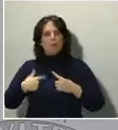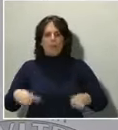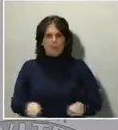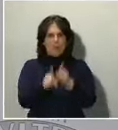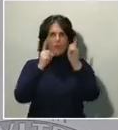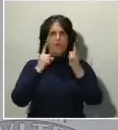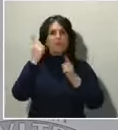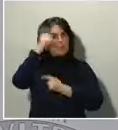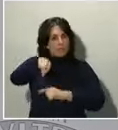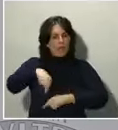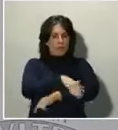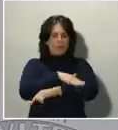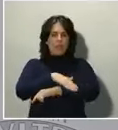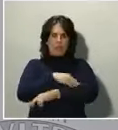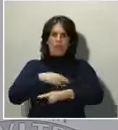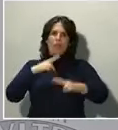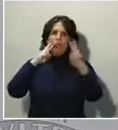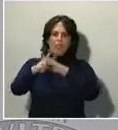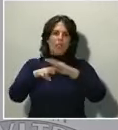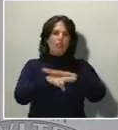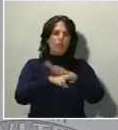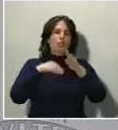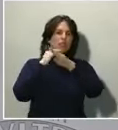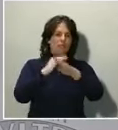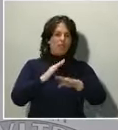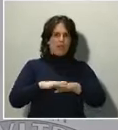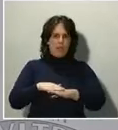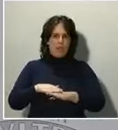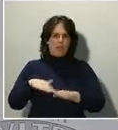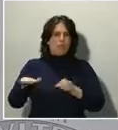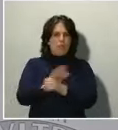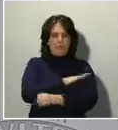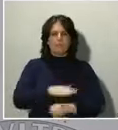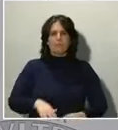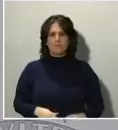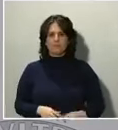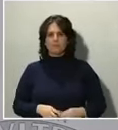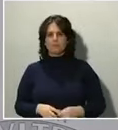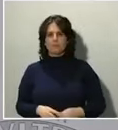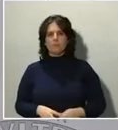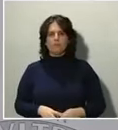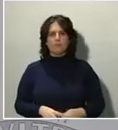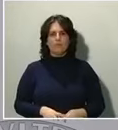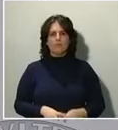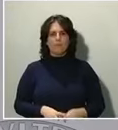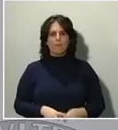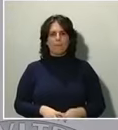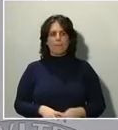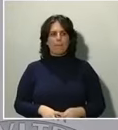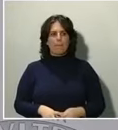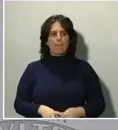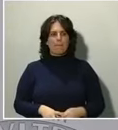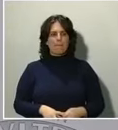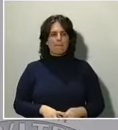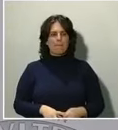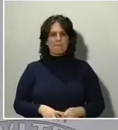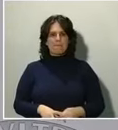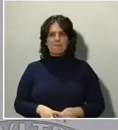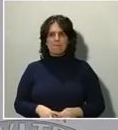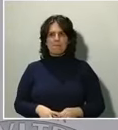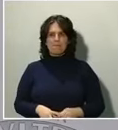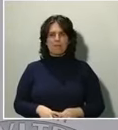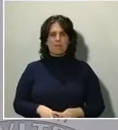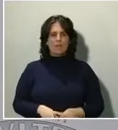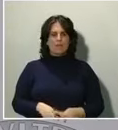a esta pandemia y a sus consecuencias económicas y sociales. A partir de ahí, lo que sí que me gustaría también subrayar es que esa